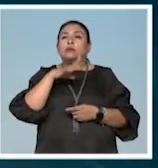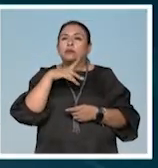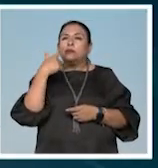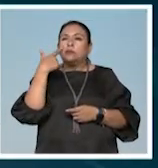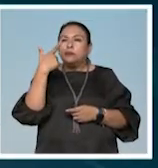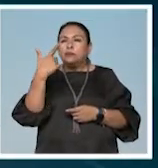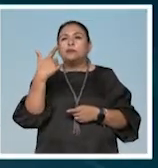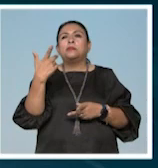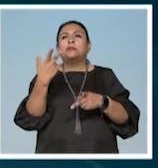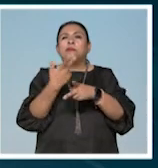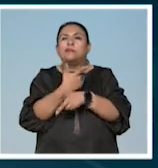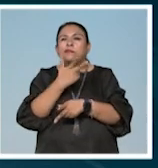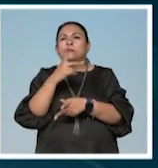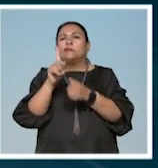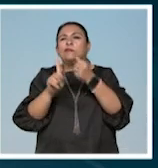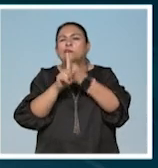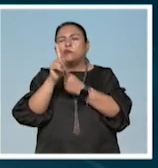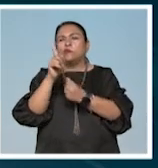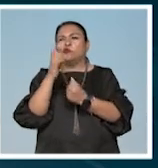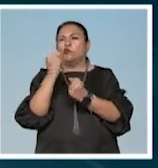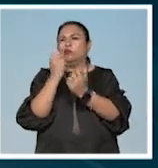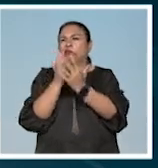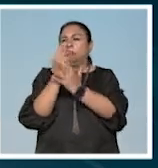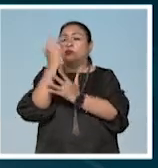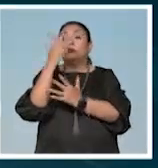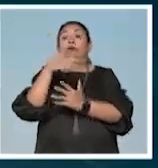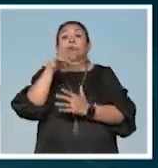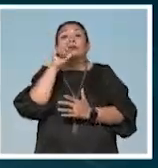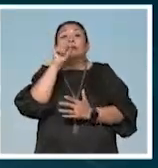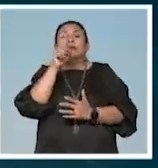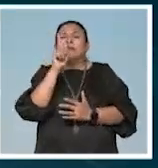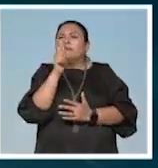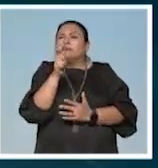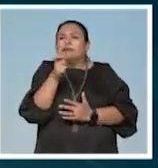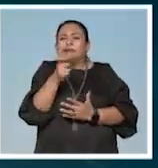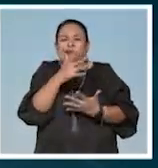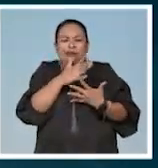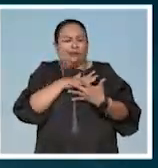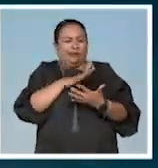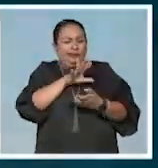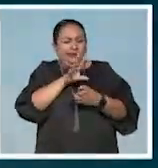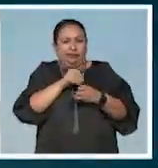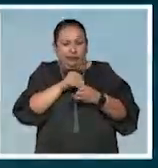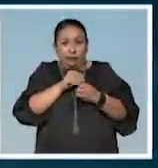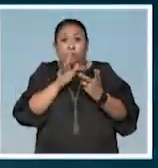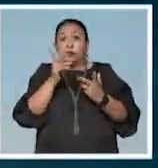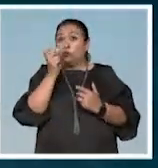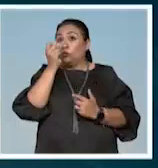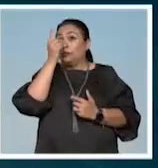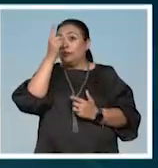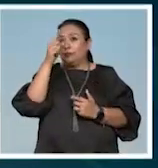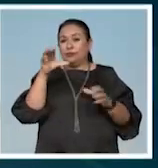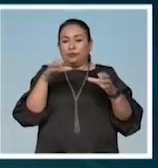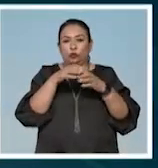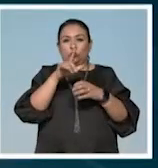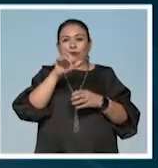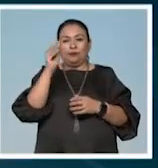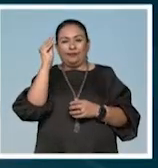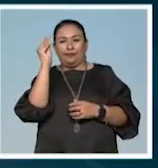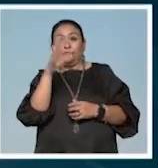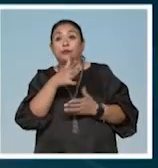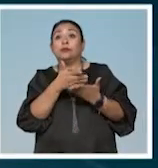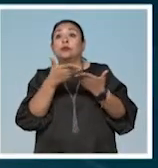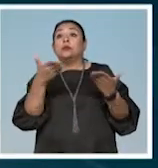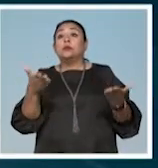retratar la consecuente debacle de los excesos y ha buscado a su vez el significado del amor total la autora del club de los abandonados